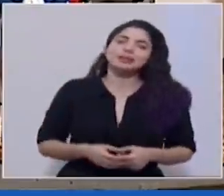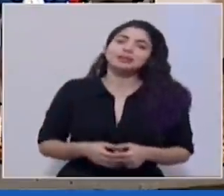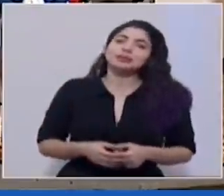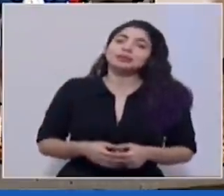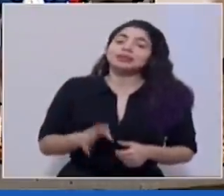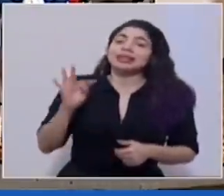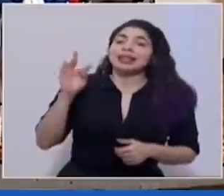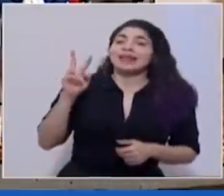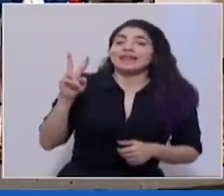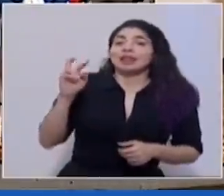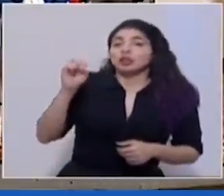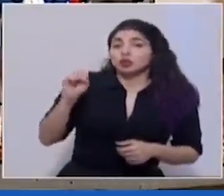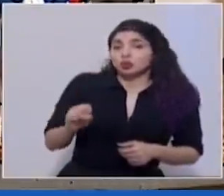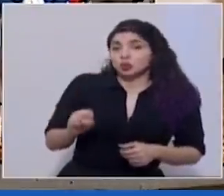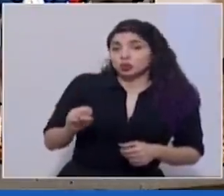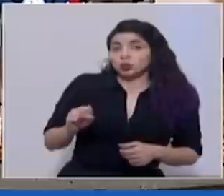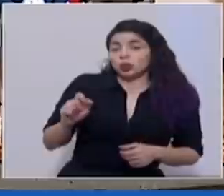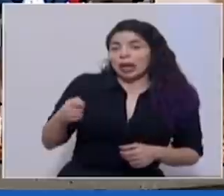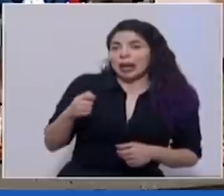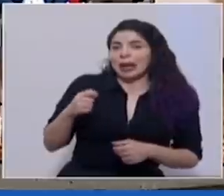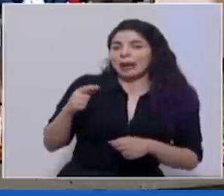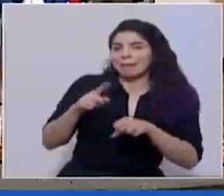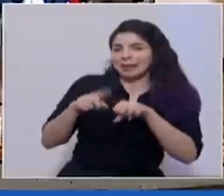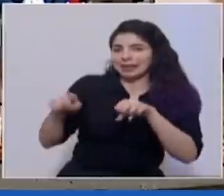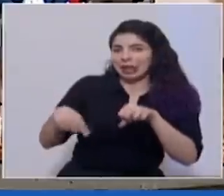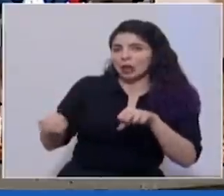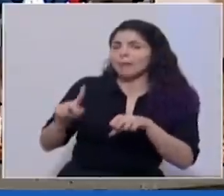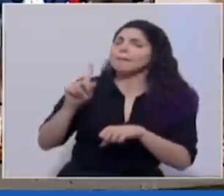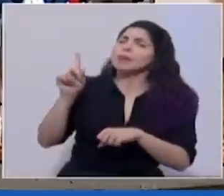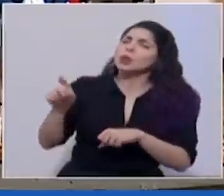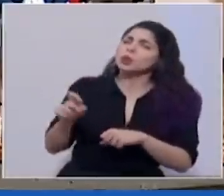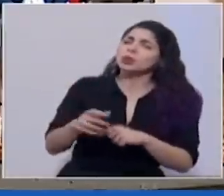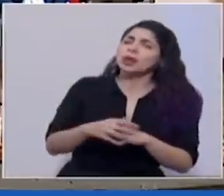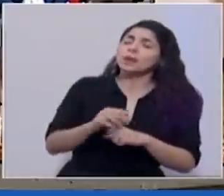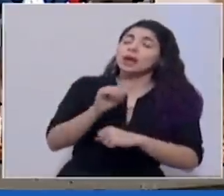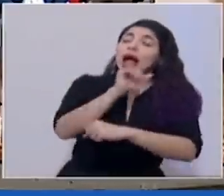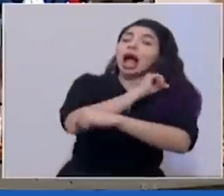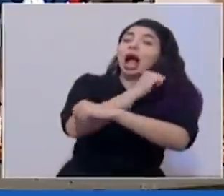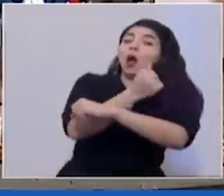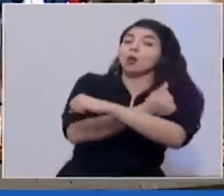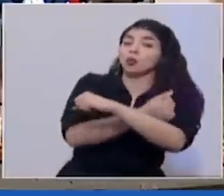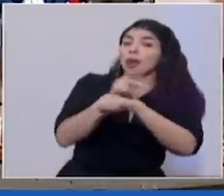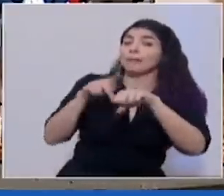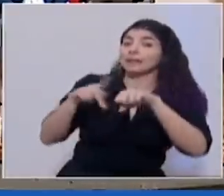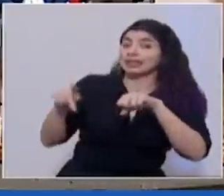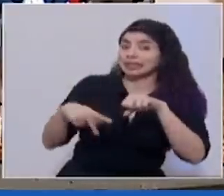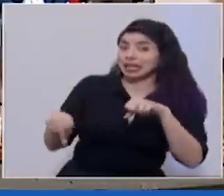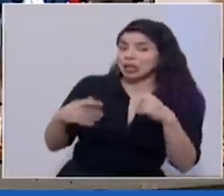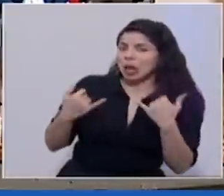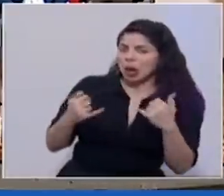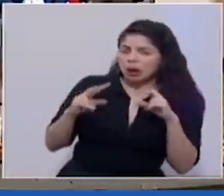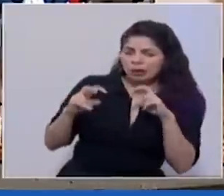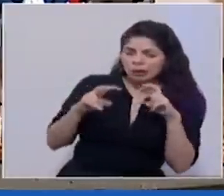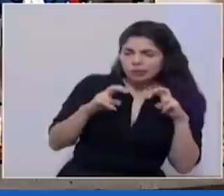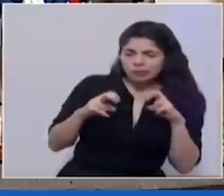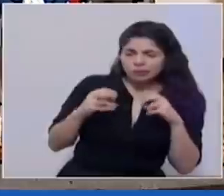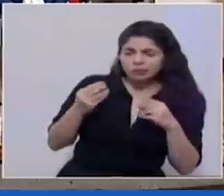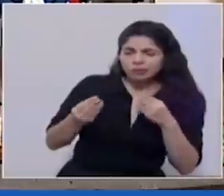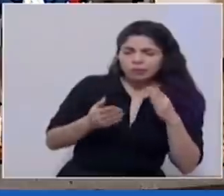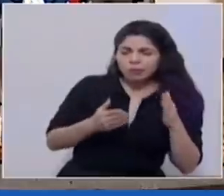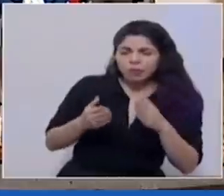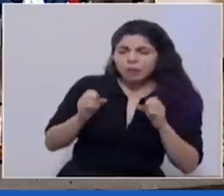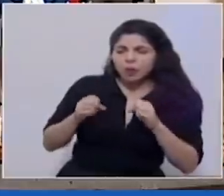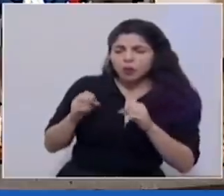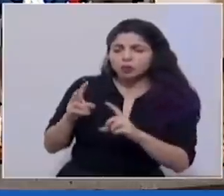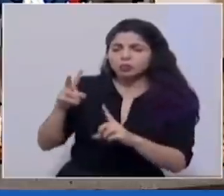Debesur de canal de Pérez Celedón nos consulta las autoridades en este cantón en Pérez Celedón analizan aplicar un control de la